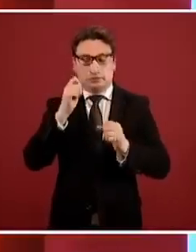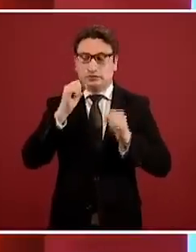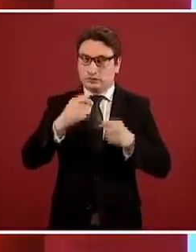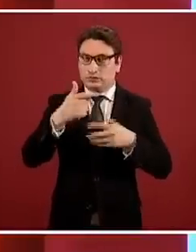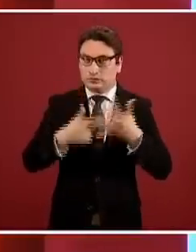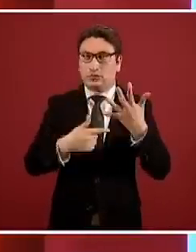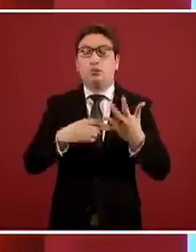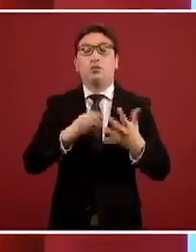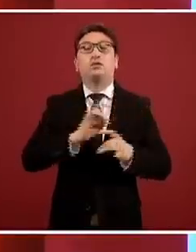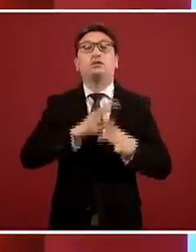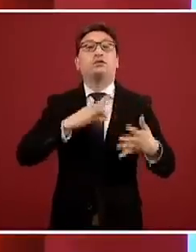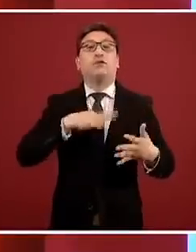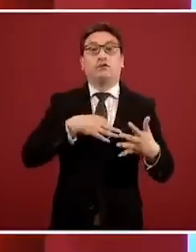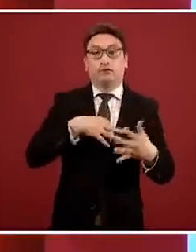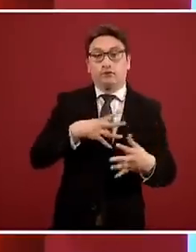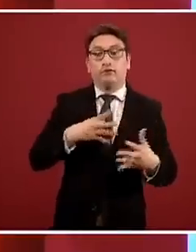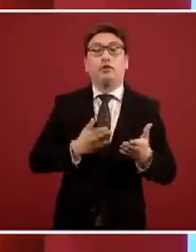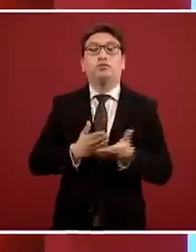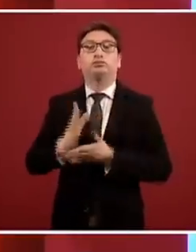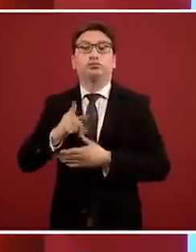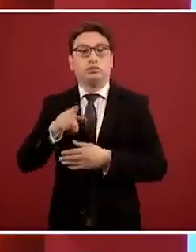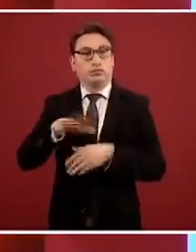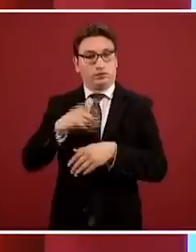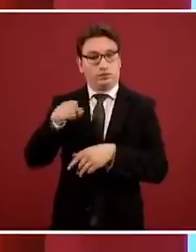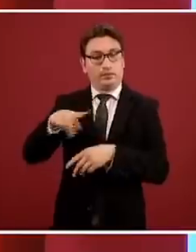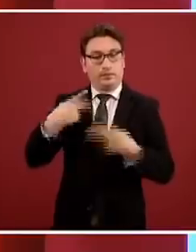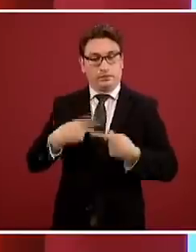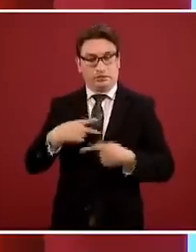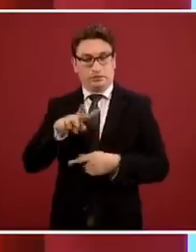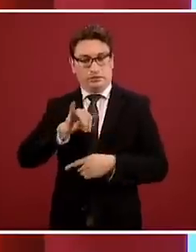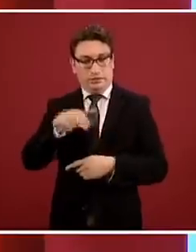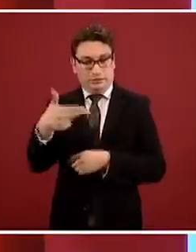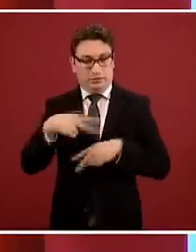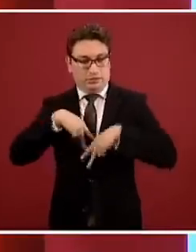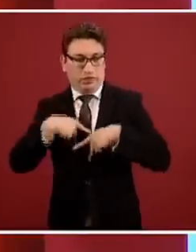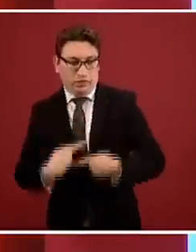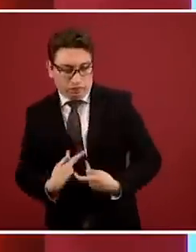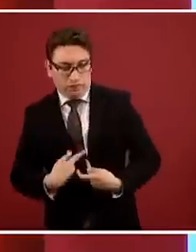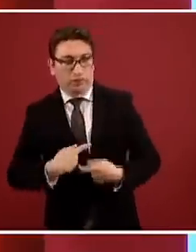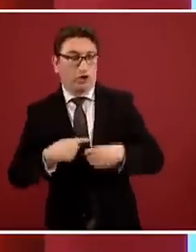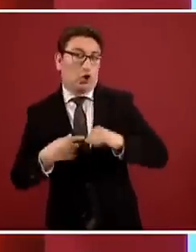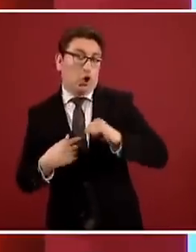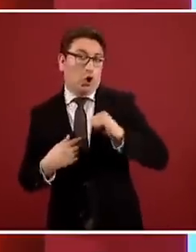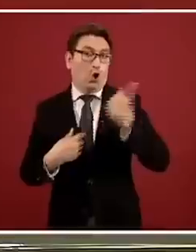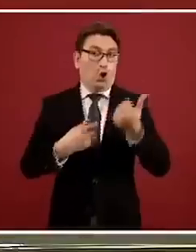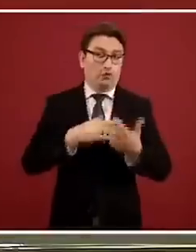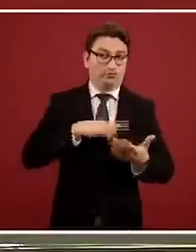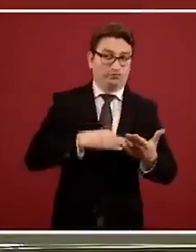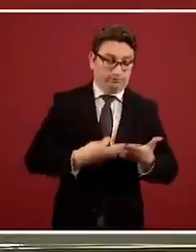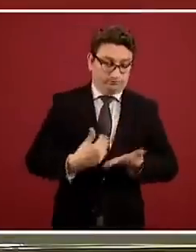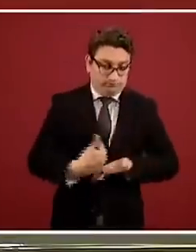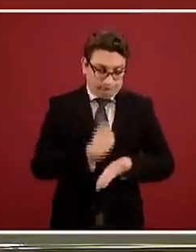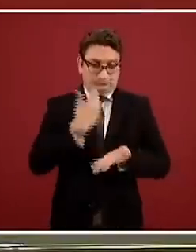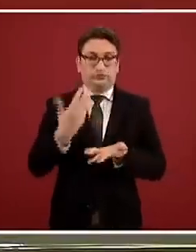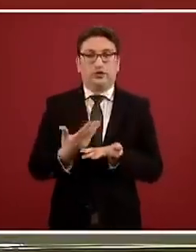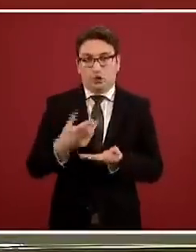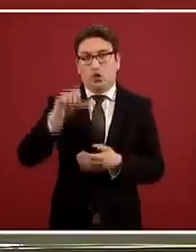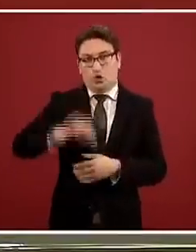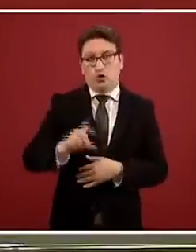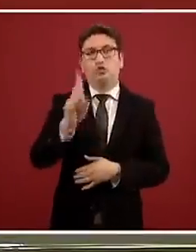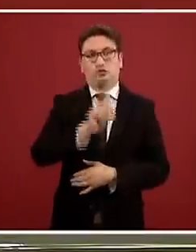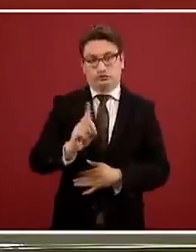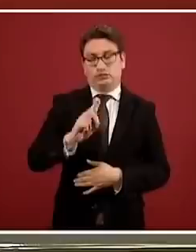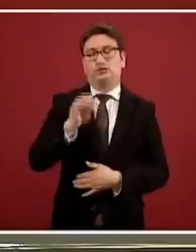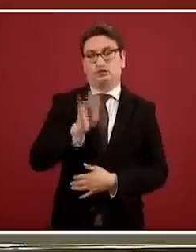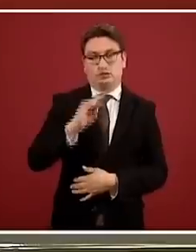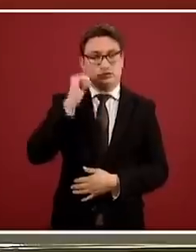infecciones oportunistas que puede presentar una persona que vive con VIH. Entonces, hoy domingo, 19 de abril, quiero